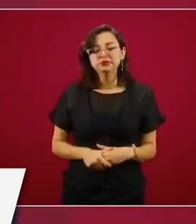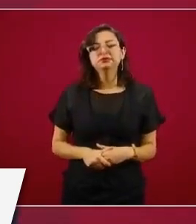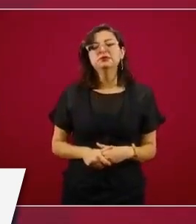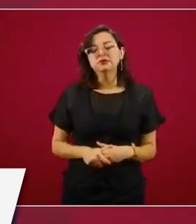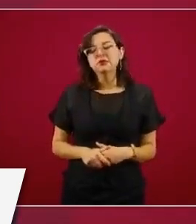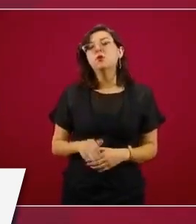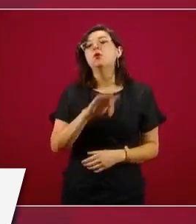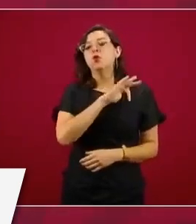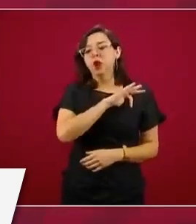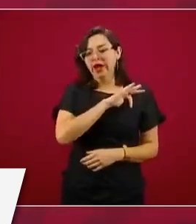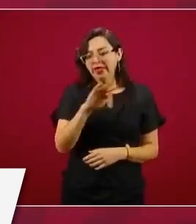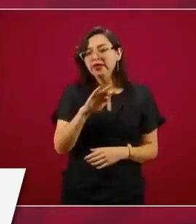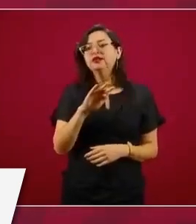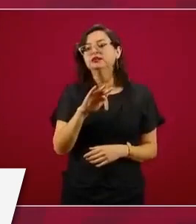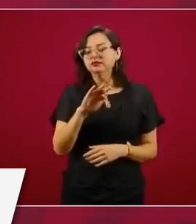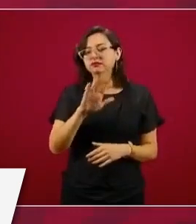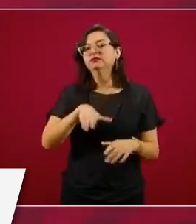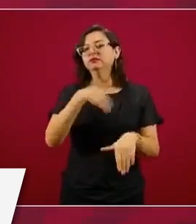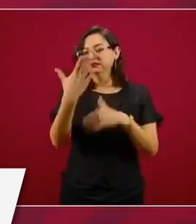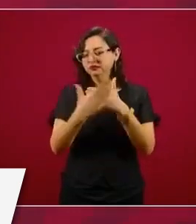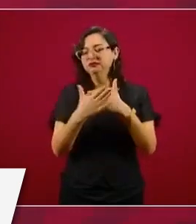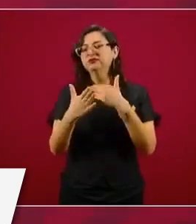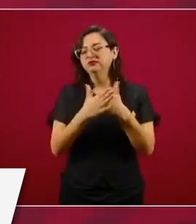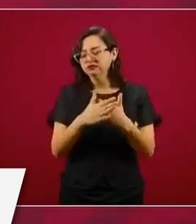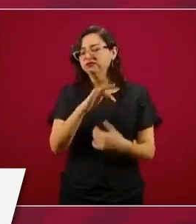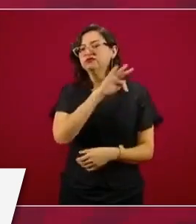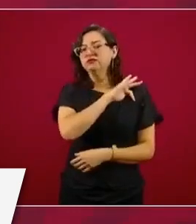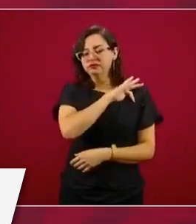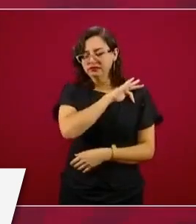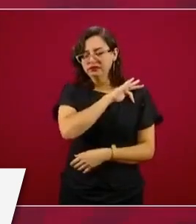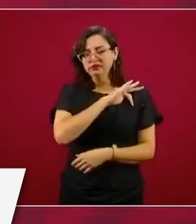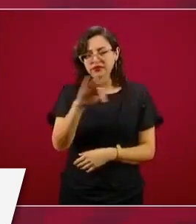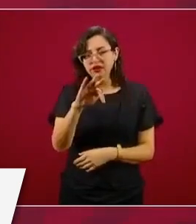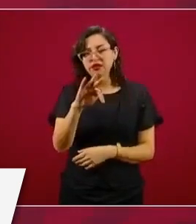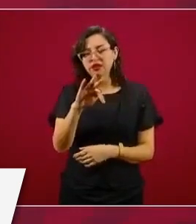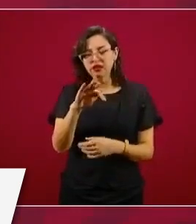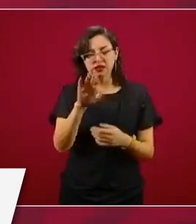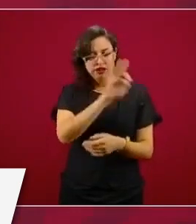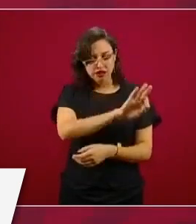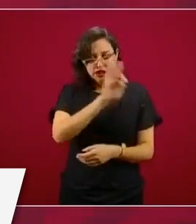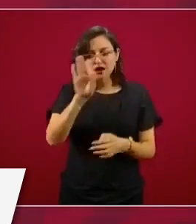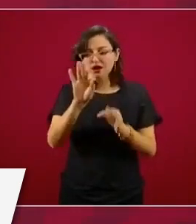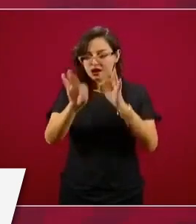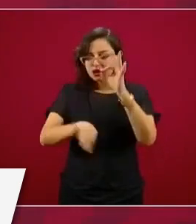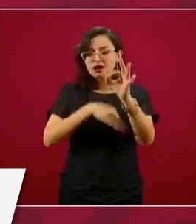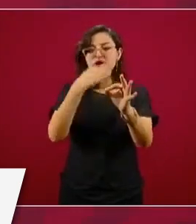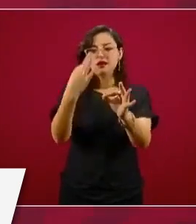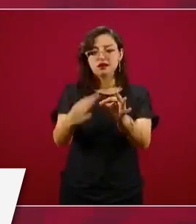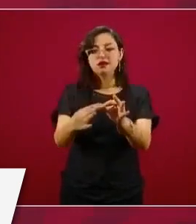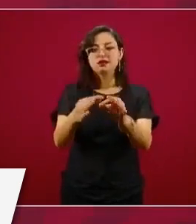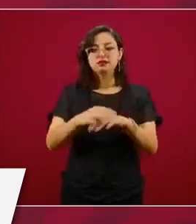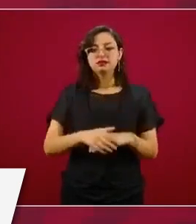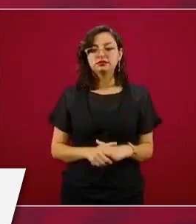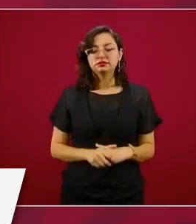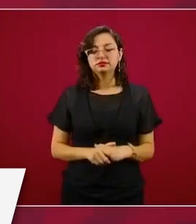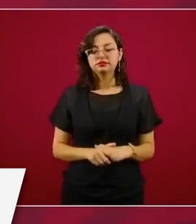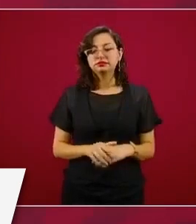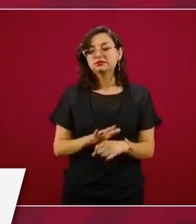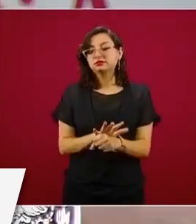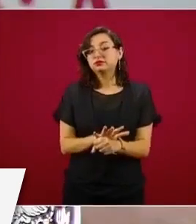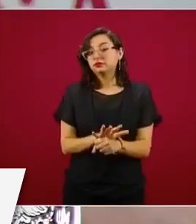posibilidad de cumplir lo que se proyectó, de que